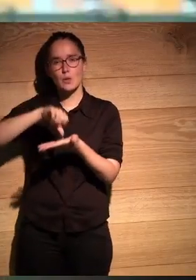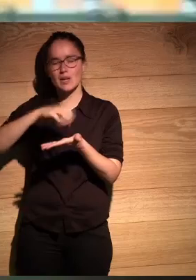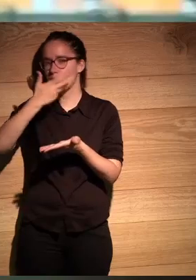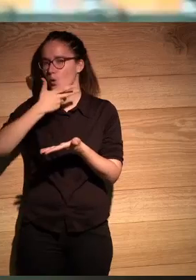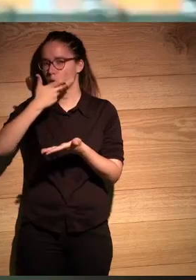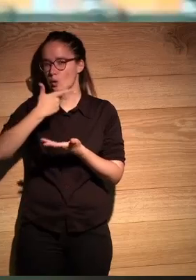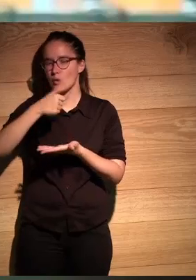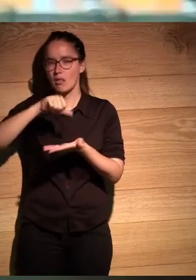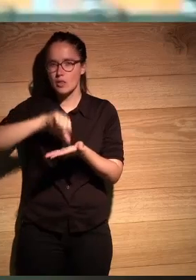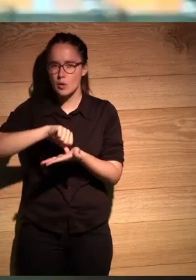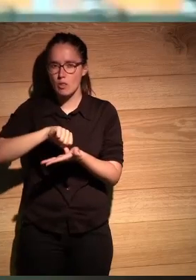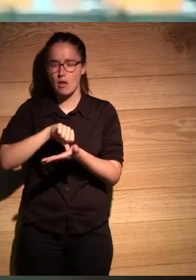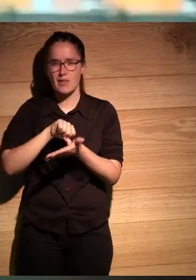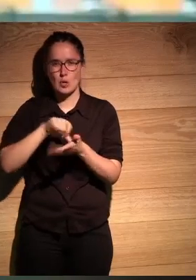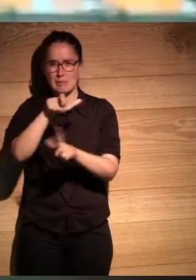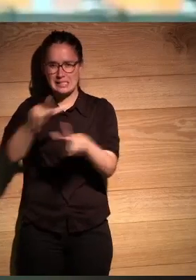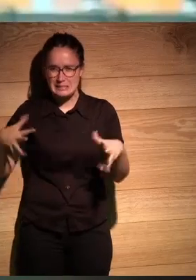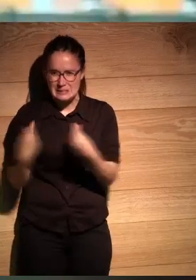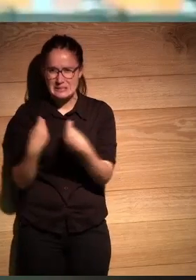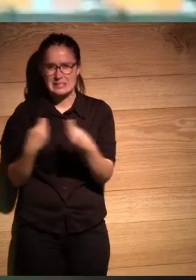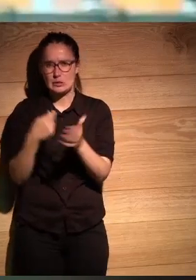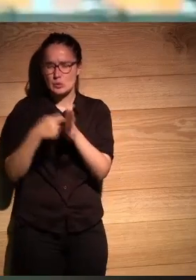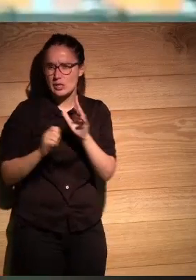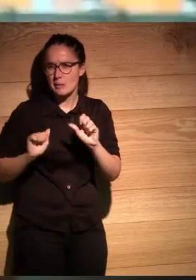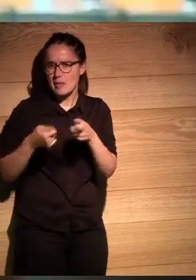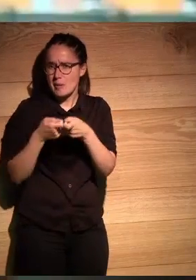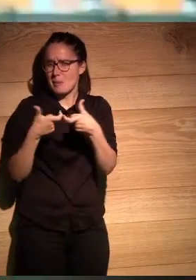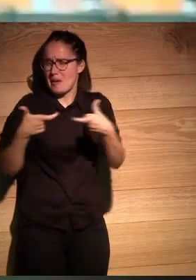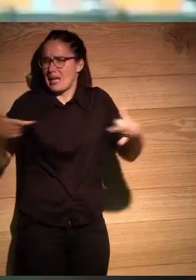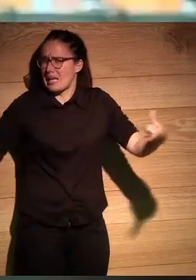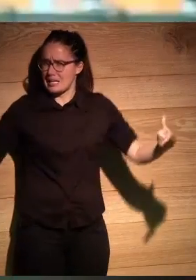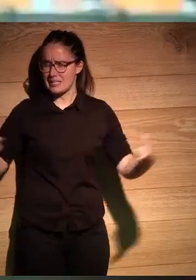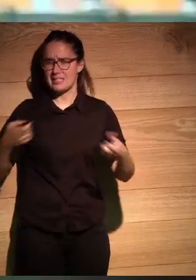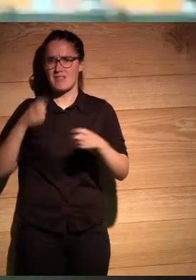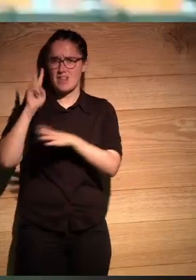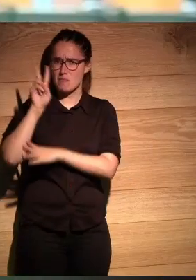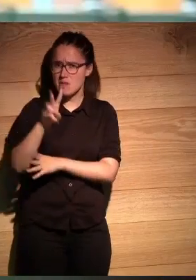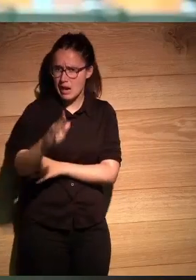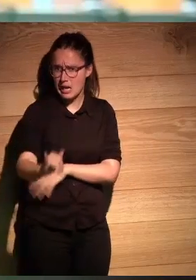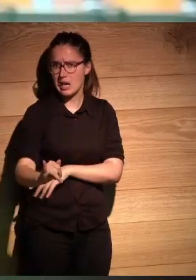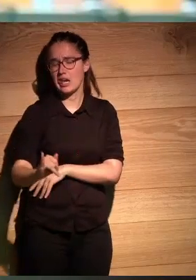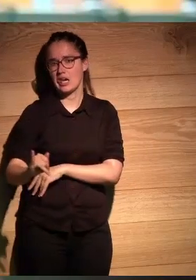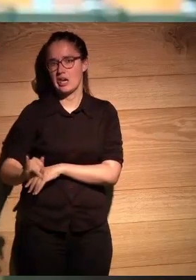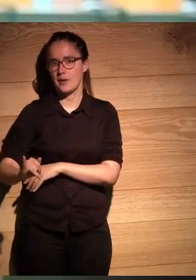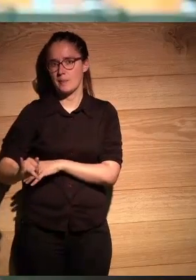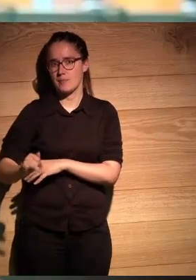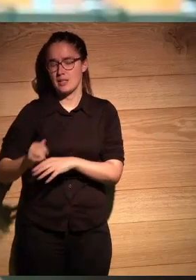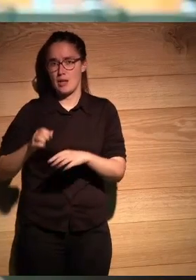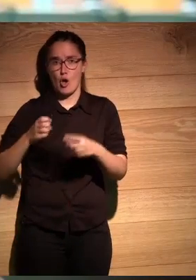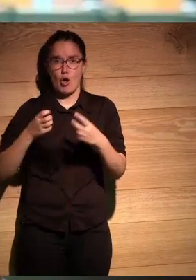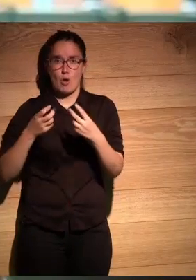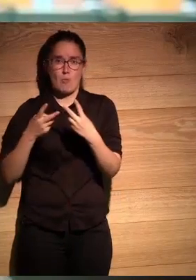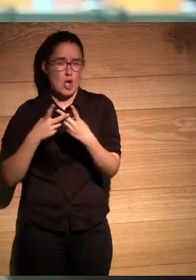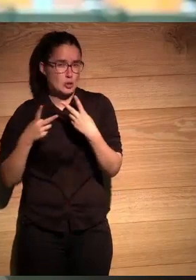él conoció una ciudad aglomerada dura que empezaba a crecer mucho había tranvías Volkswagen